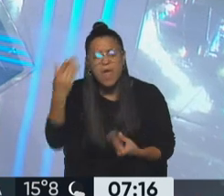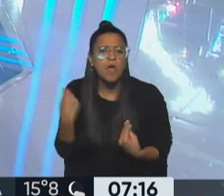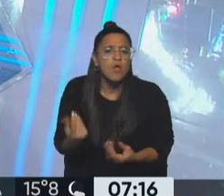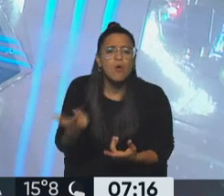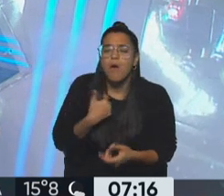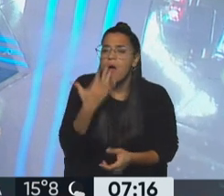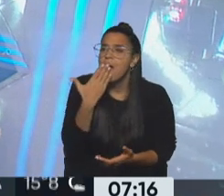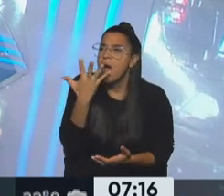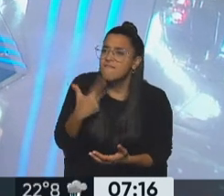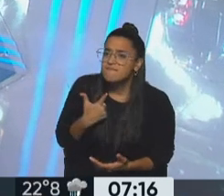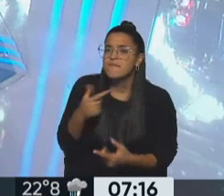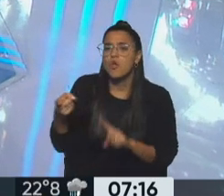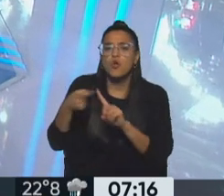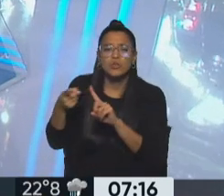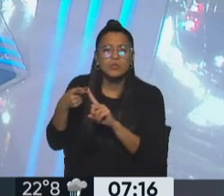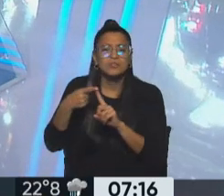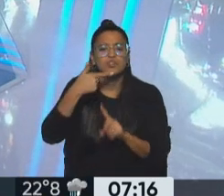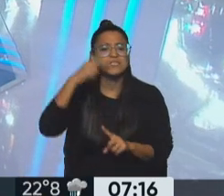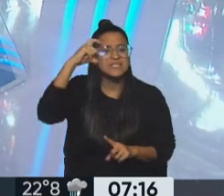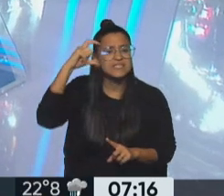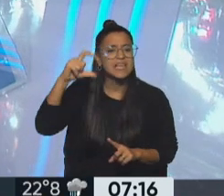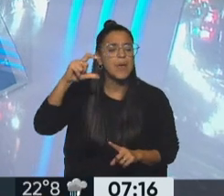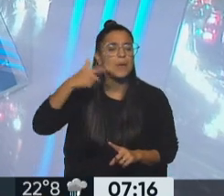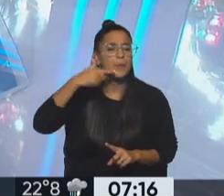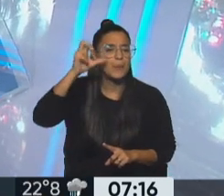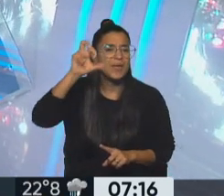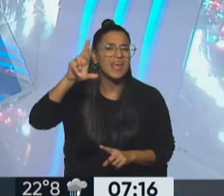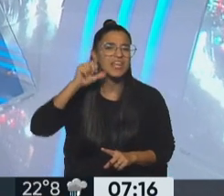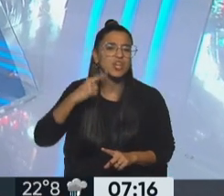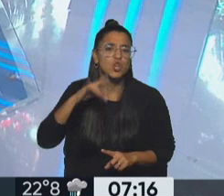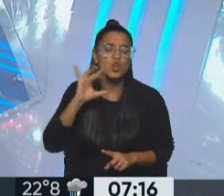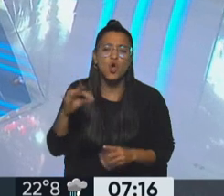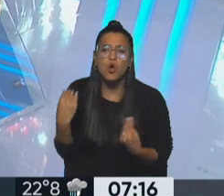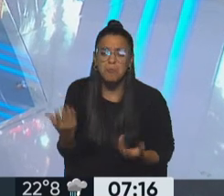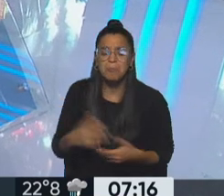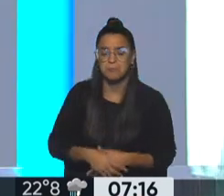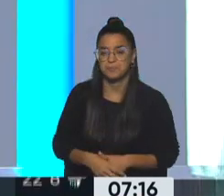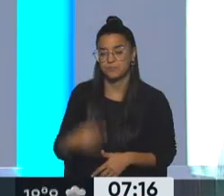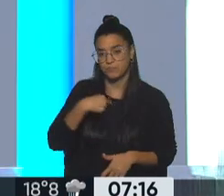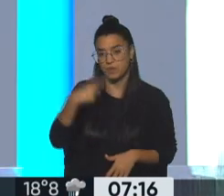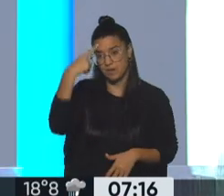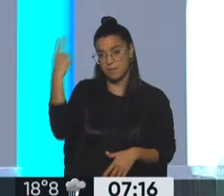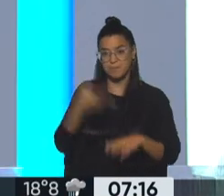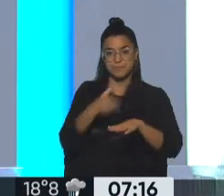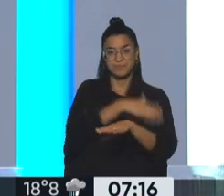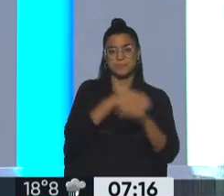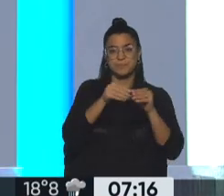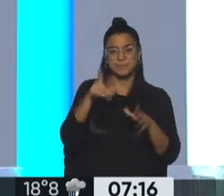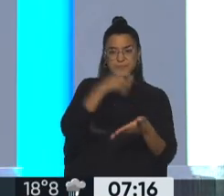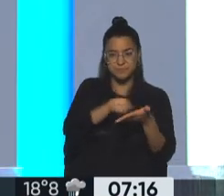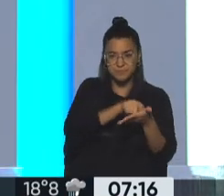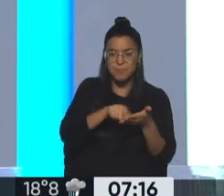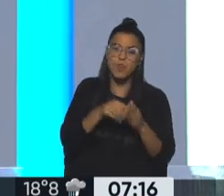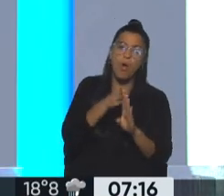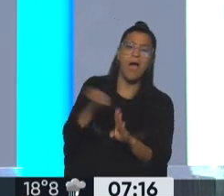admiración o tu contacto con Severino Di Giovanni? Y en armarla de esta manera y en ese lugar. Yo creo que había empezado cuando escribí la obra, pero